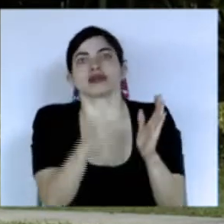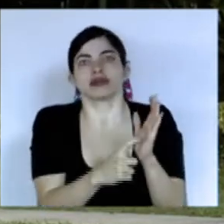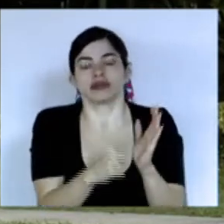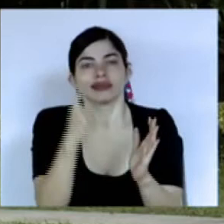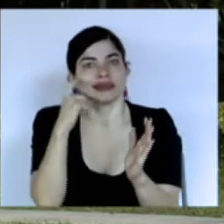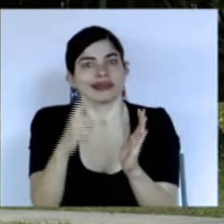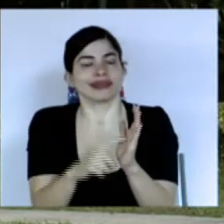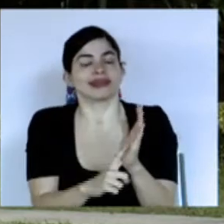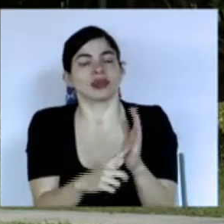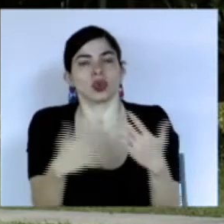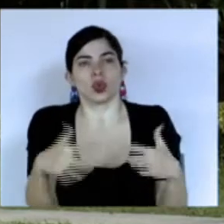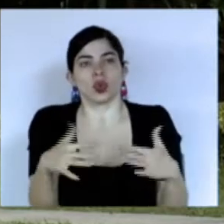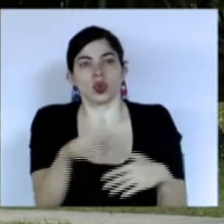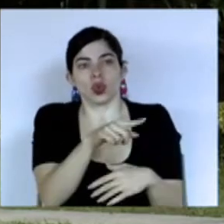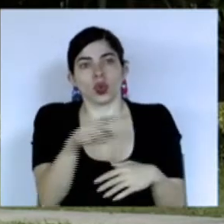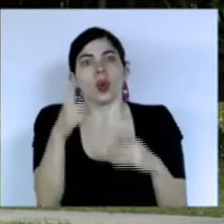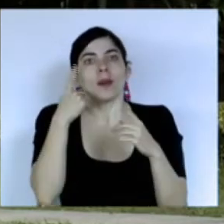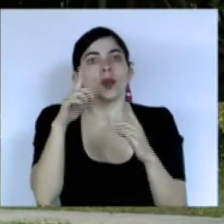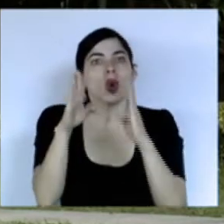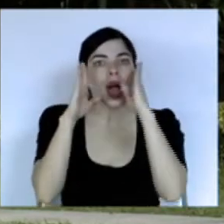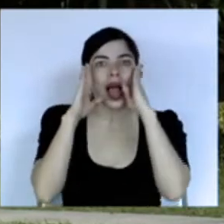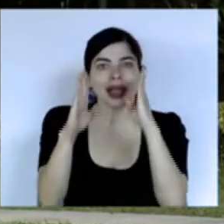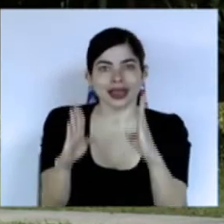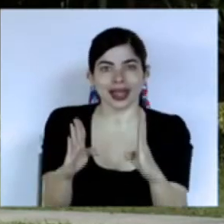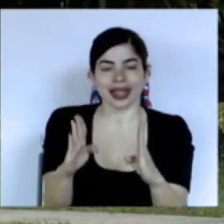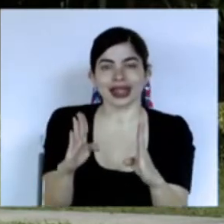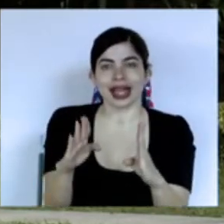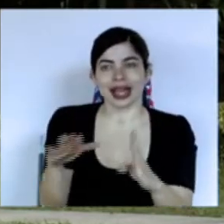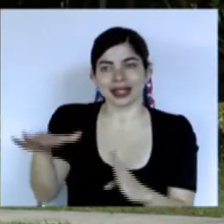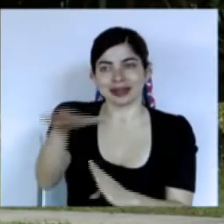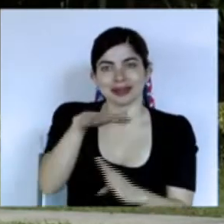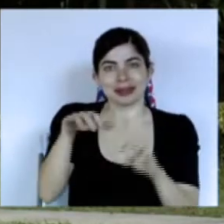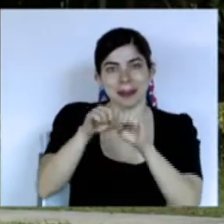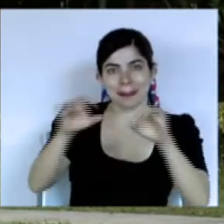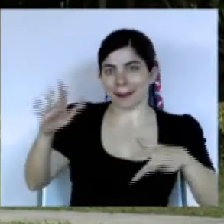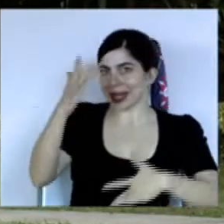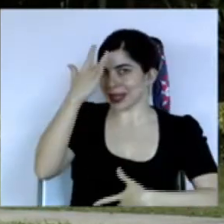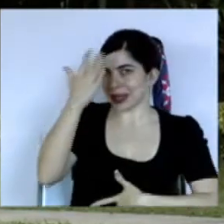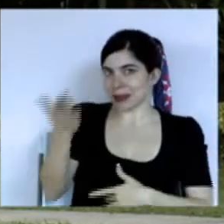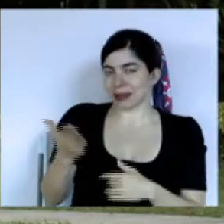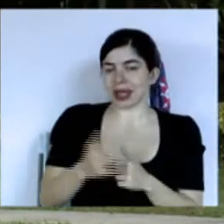en la atención de la pandemia